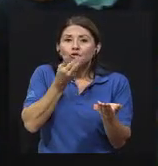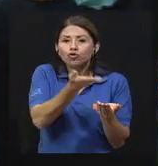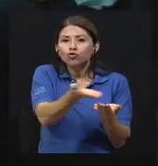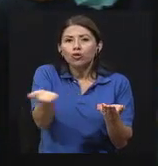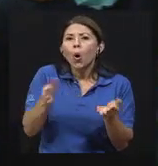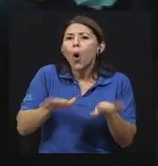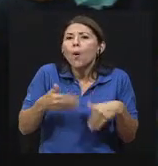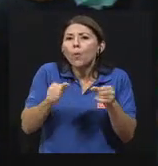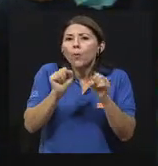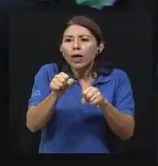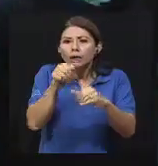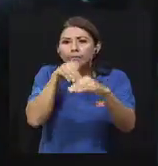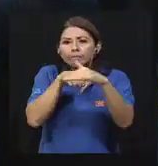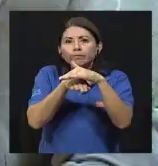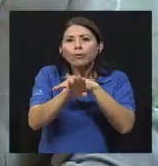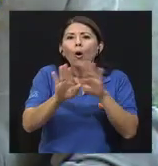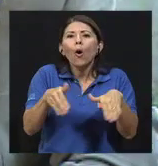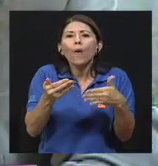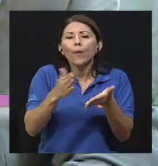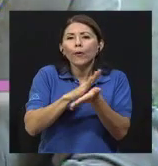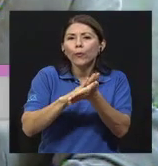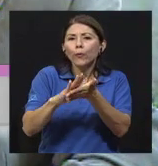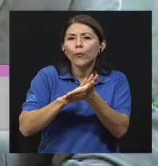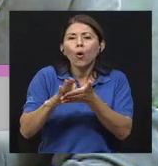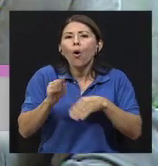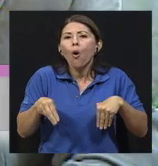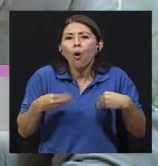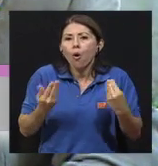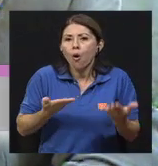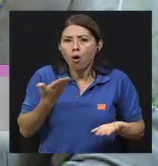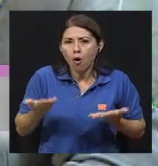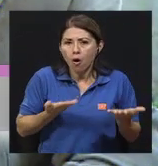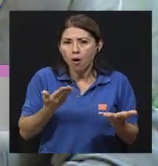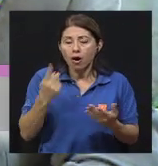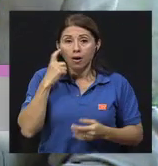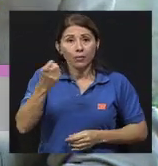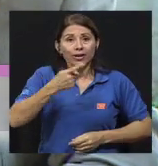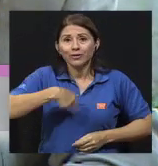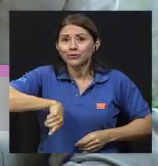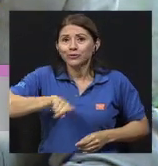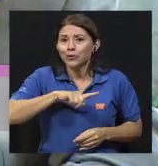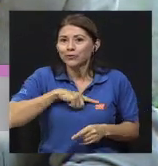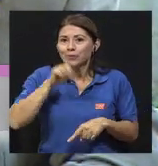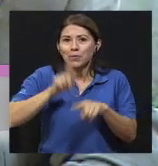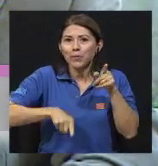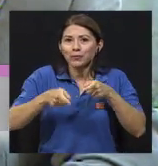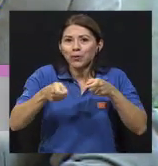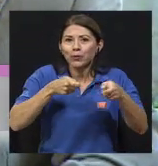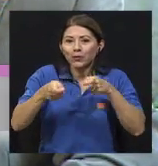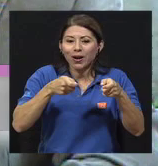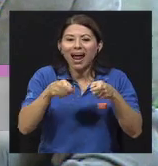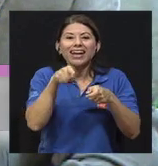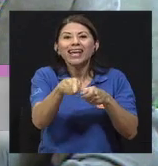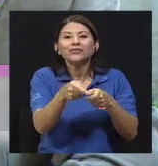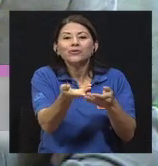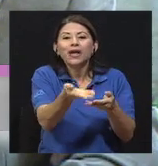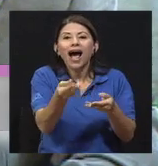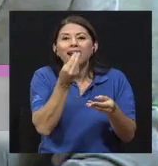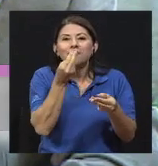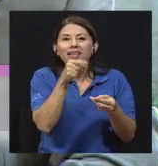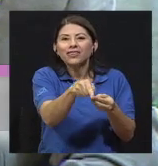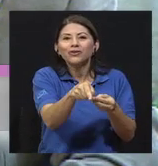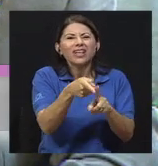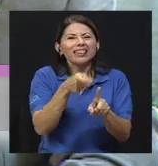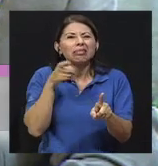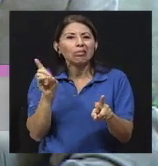los podemos desinfectar o manipular, porque hay algo que no podemos controlar, ¿verdad? Y es que esos alimentos vienen del